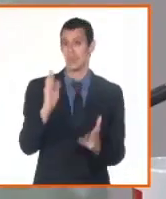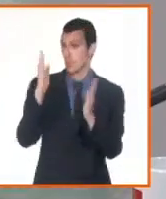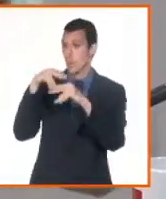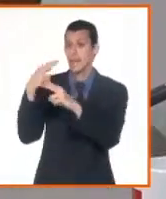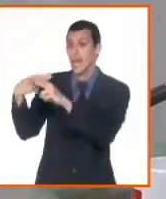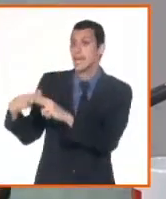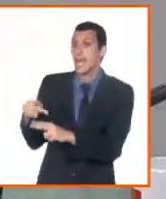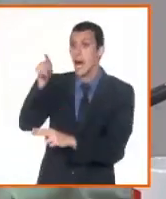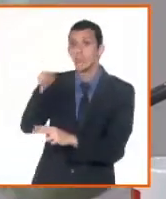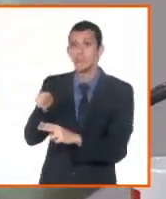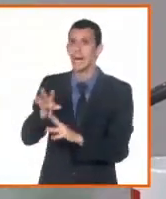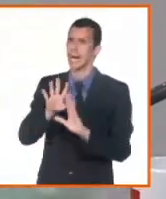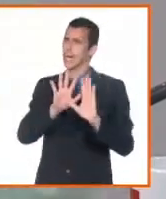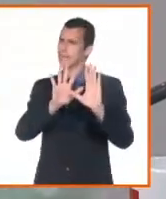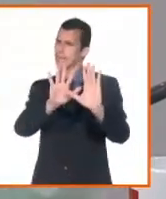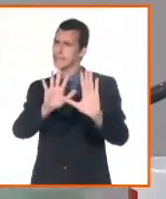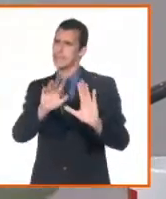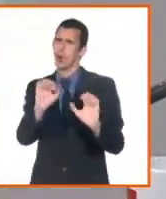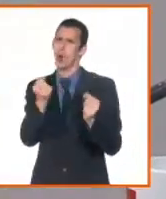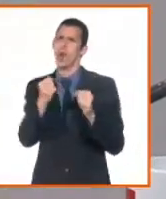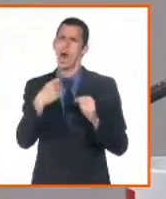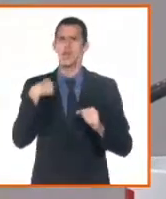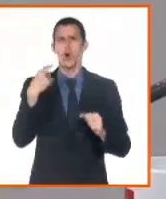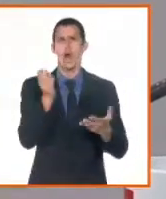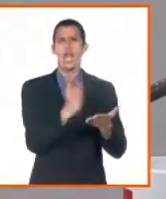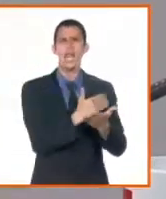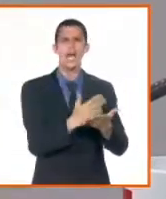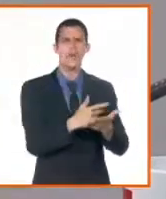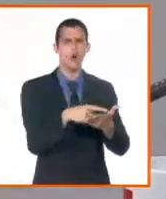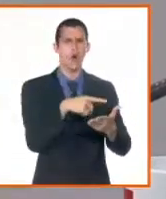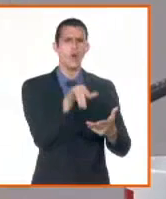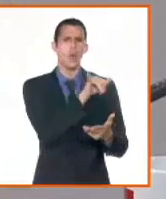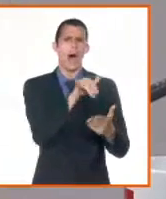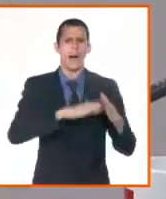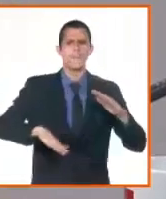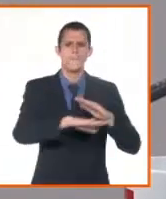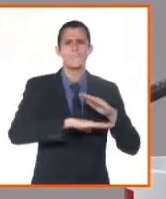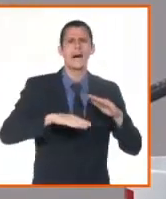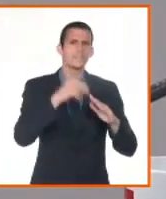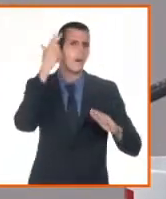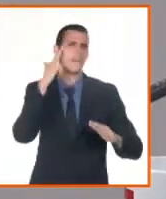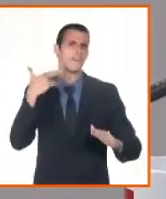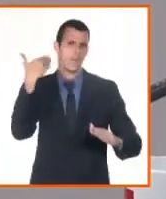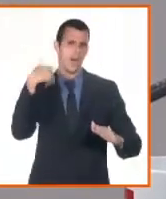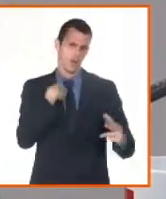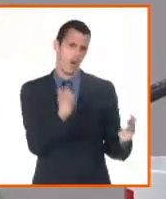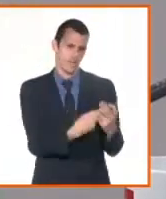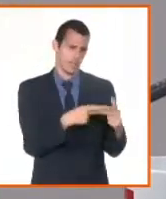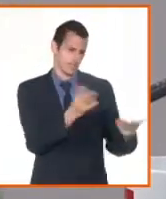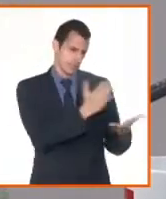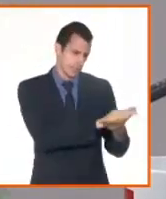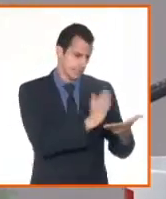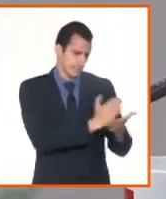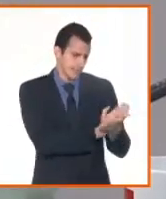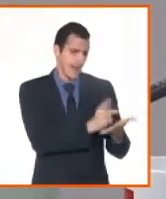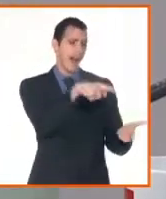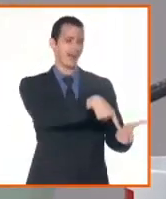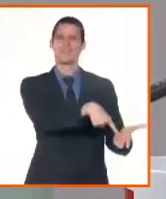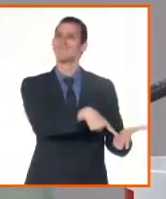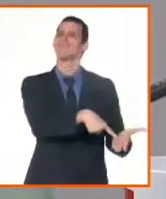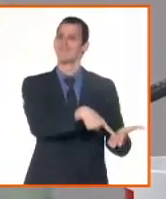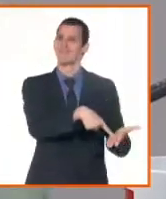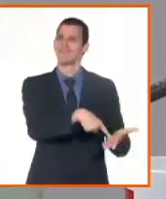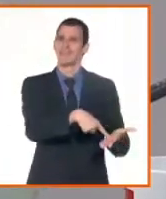bueno, ya entonces hay que ir a los libros, hay que insertarlo, hay que esperar que el sistema dé la certificación y todavía es un